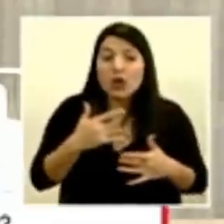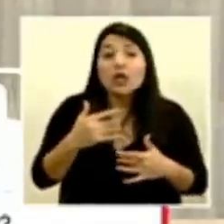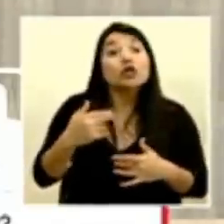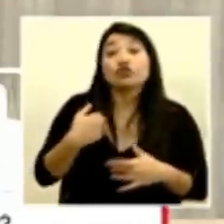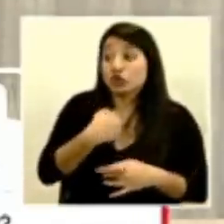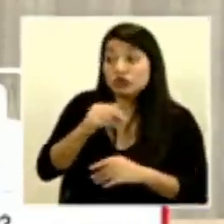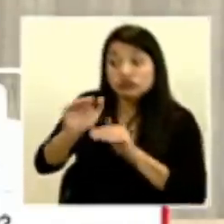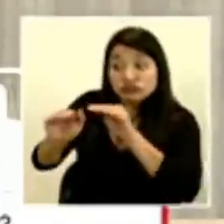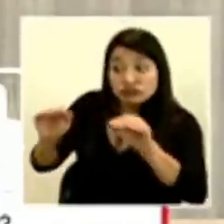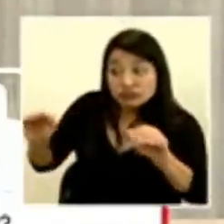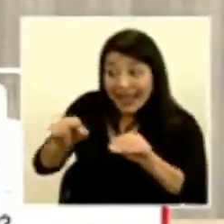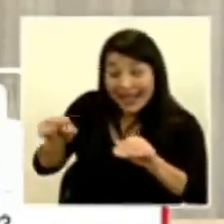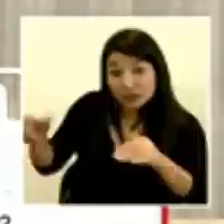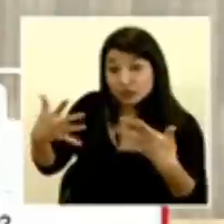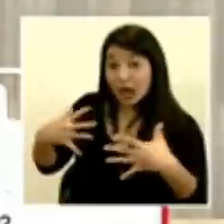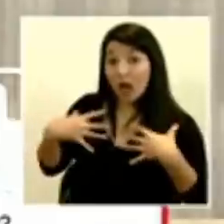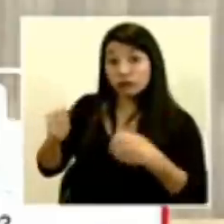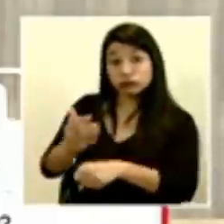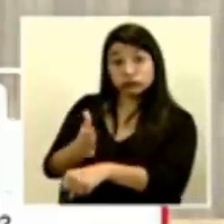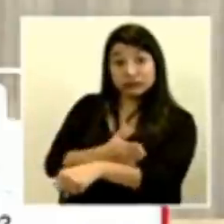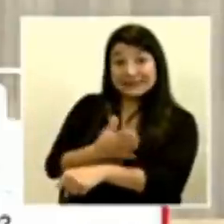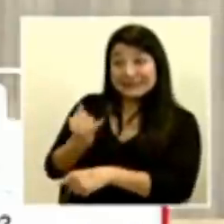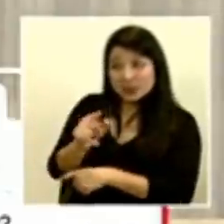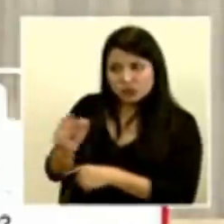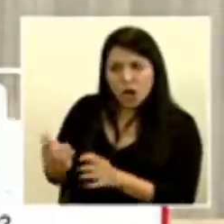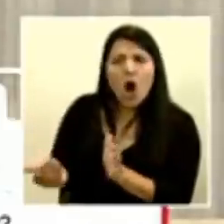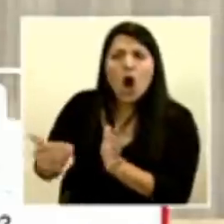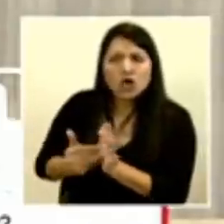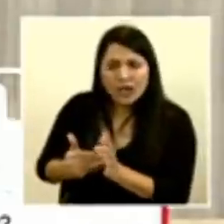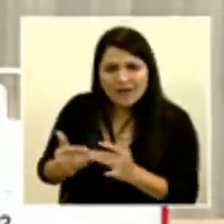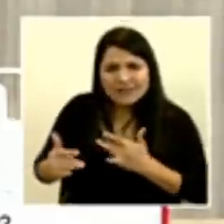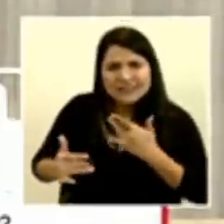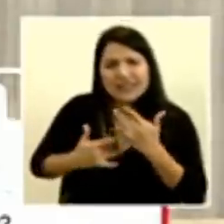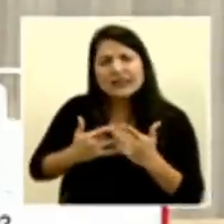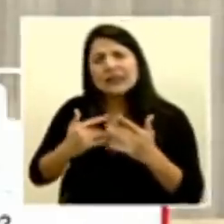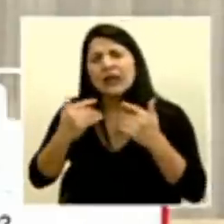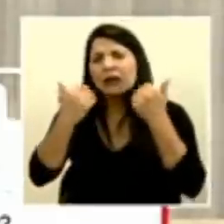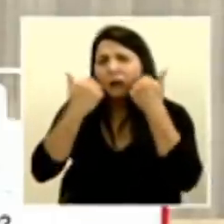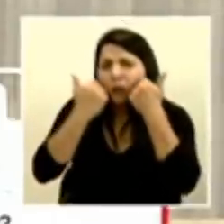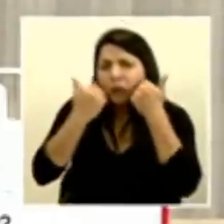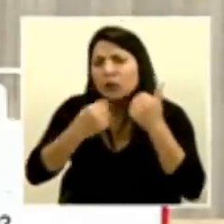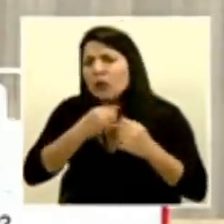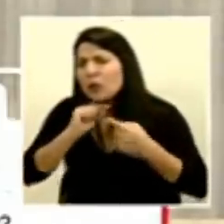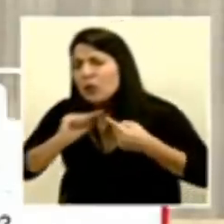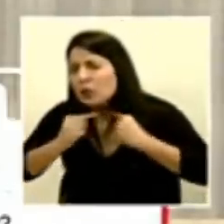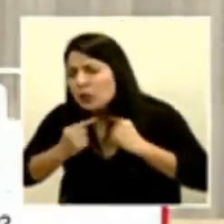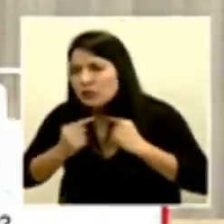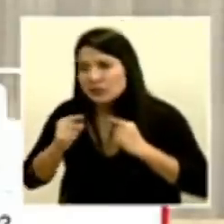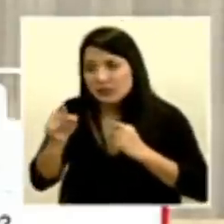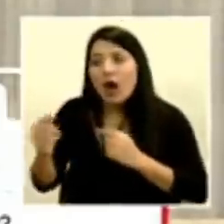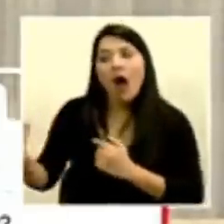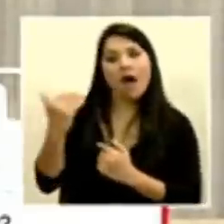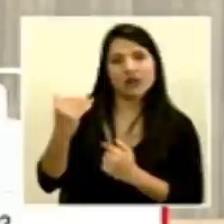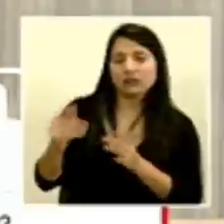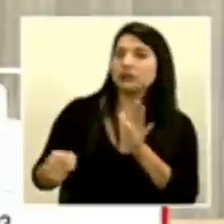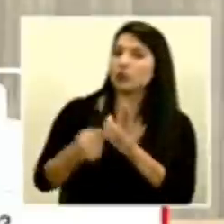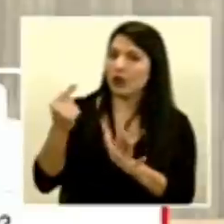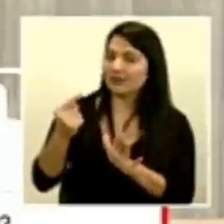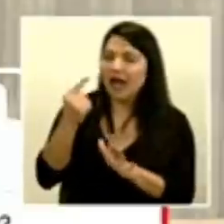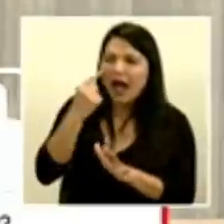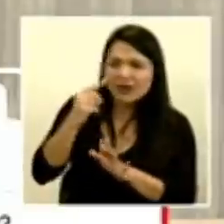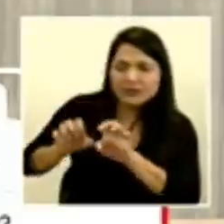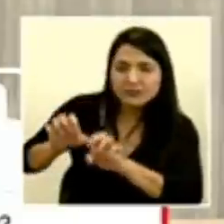comuniquen inmediatamente con nosotros para ver esta situación de qué es lo que está pasando. Recuerden incluso que una persona puede infectarse